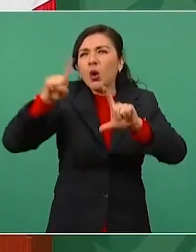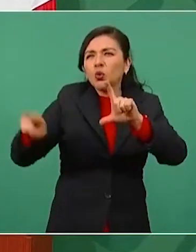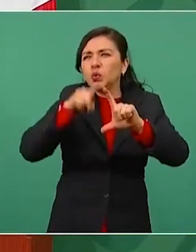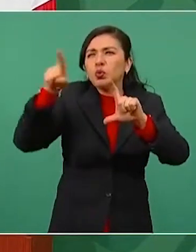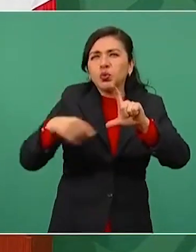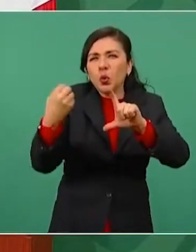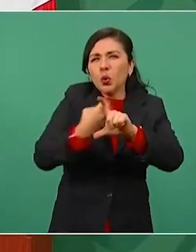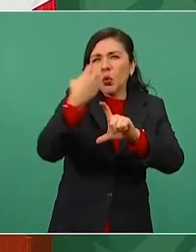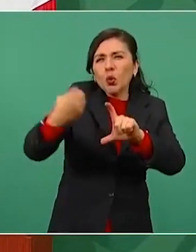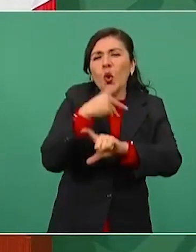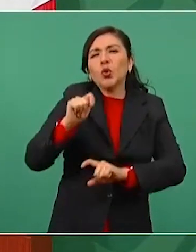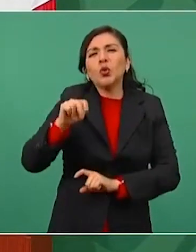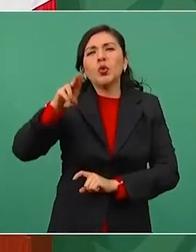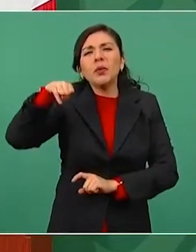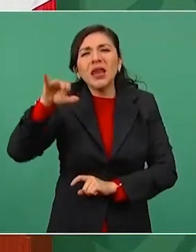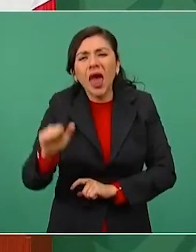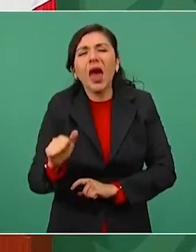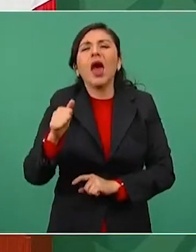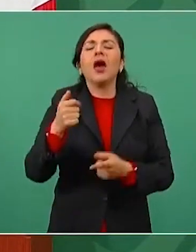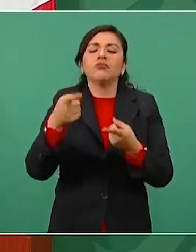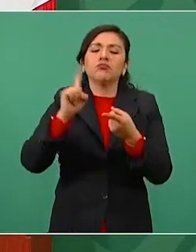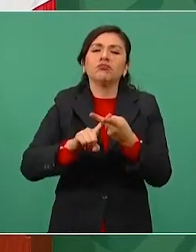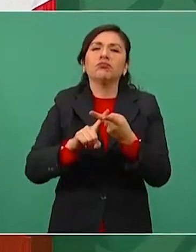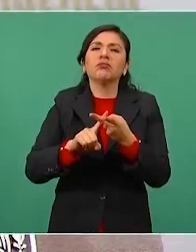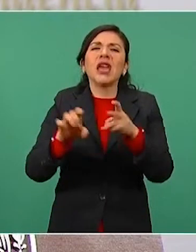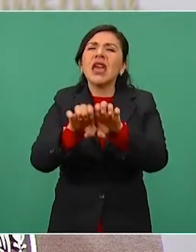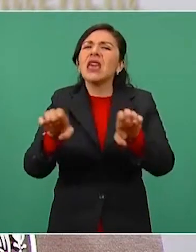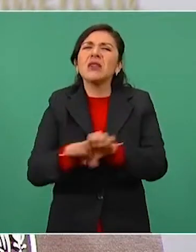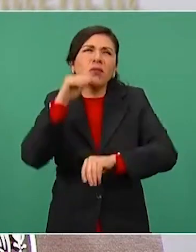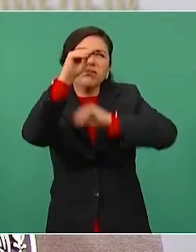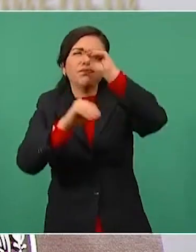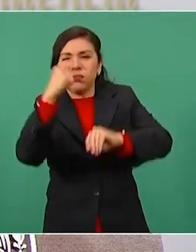y equipos en hidroeléctricas.